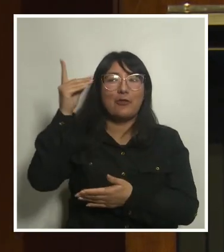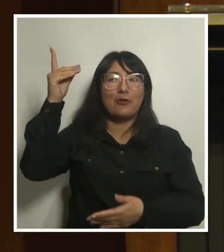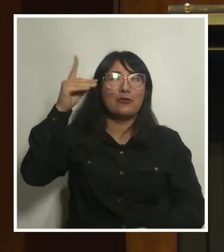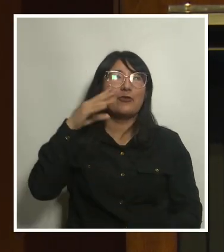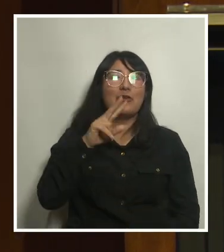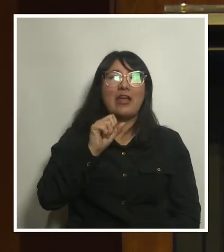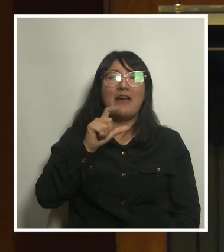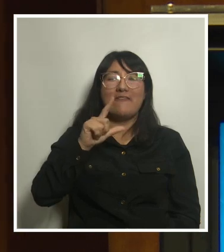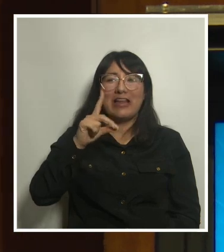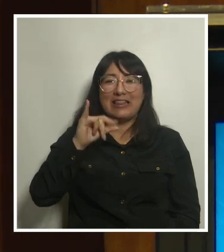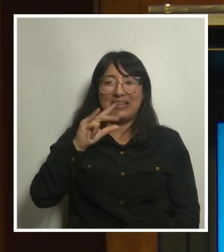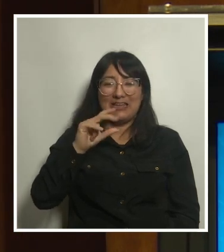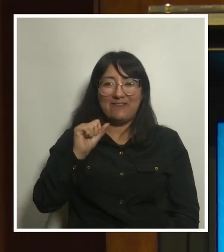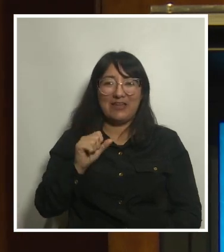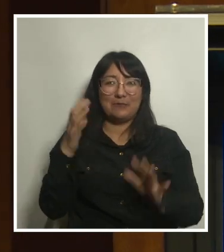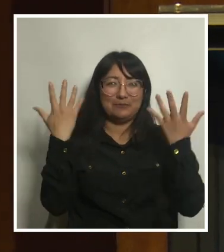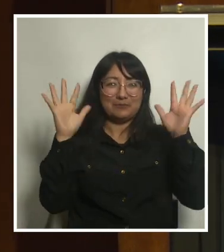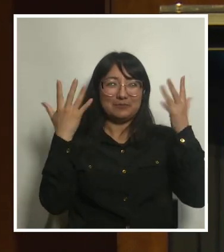Valdivia Gutiérrez.